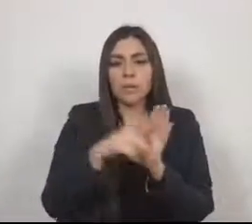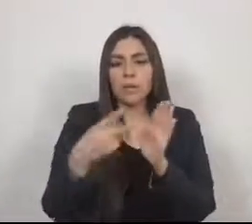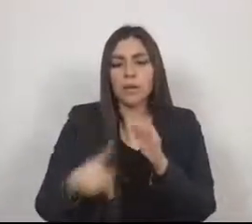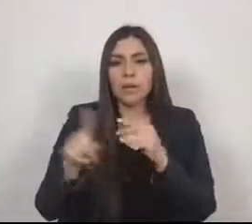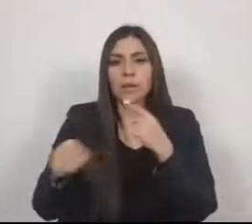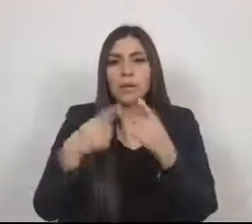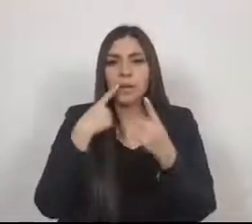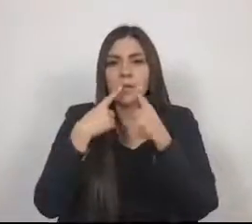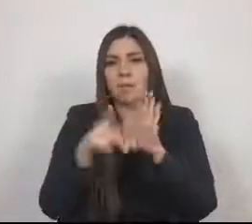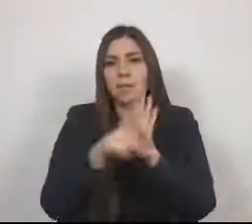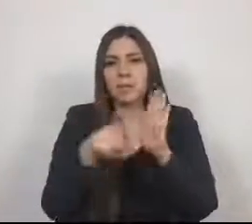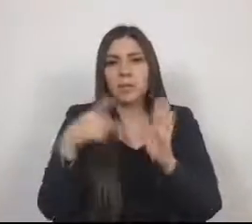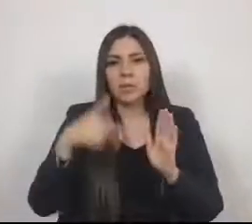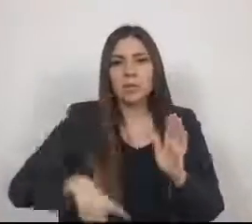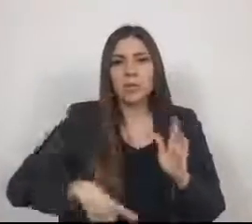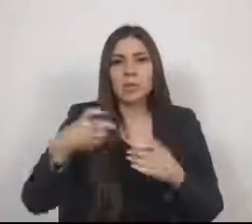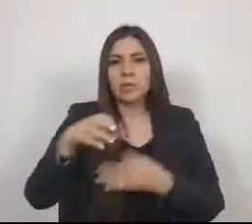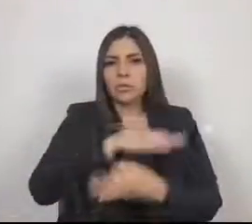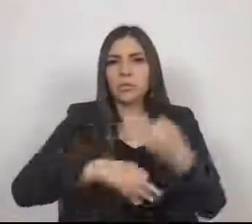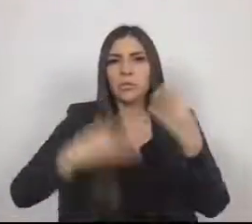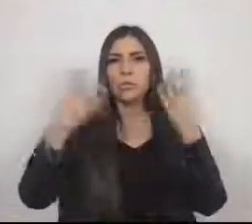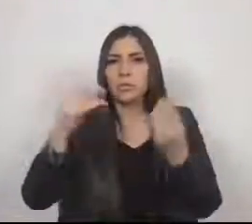Es cuanto. Muchísimas gracias por su atención. Gracias.